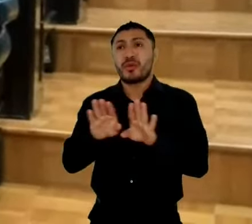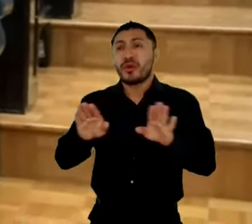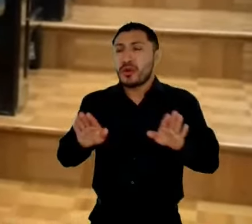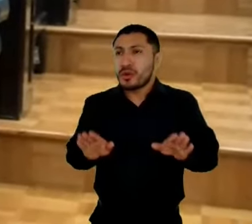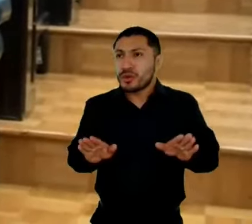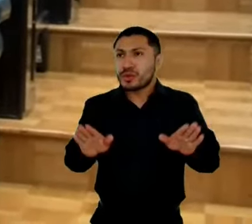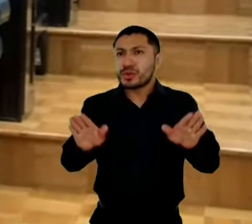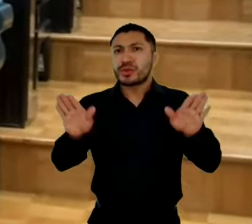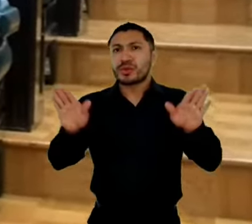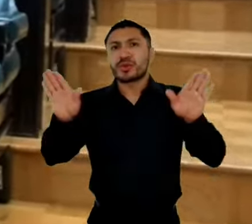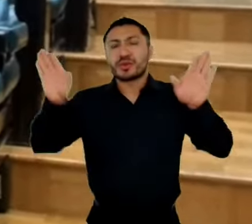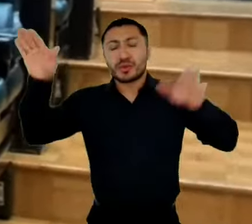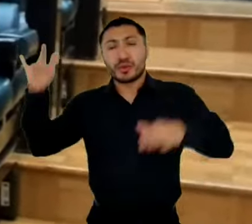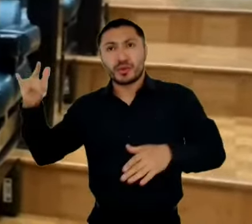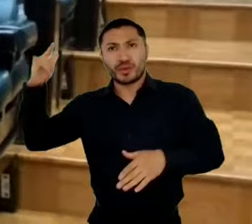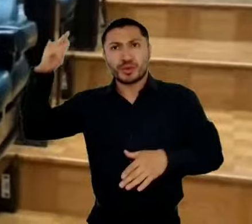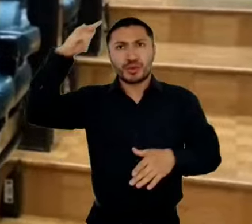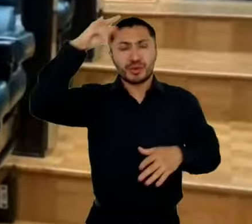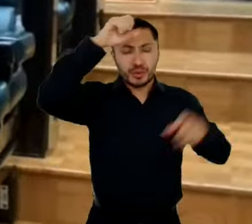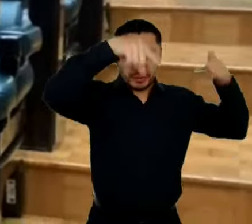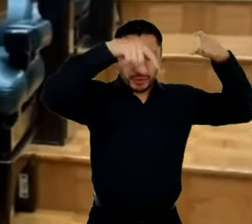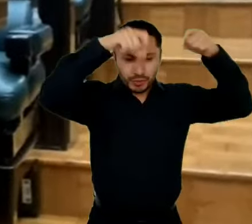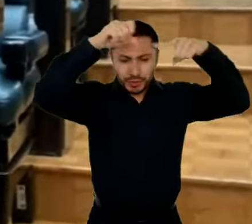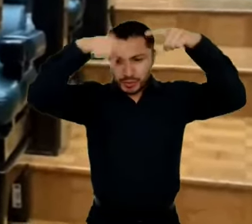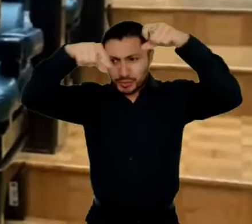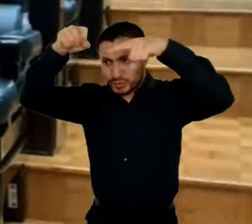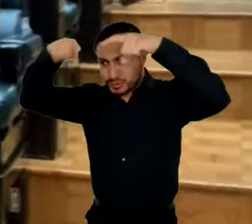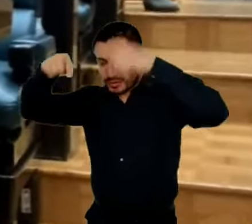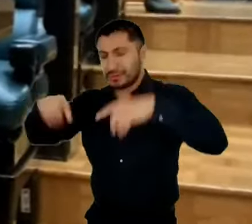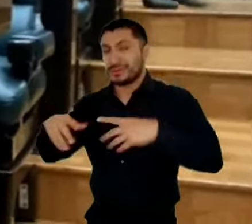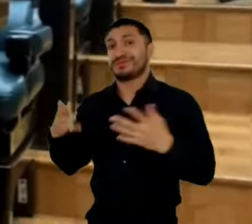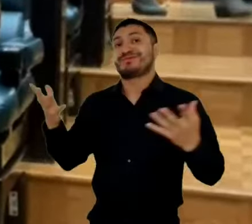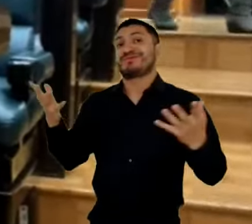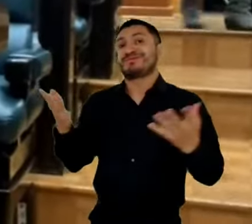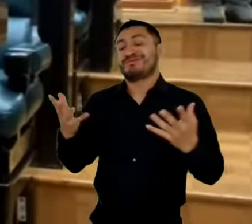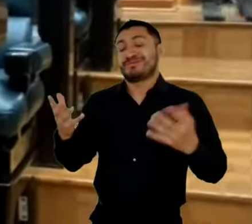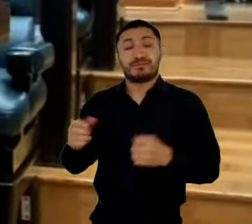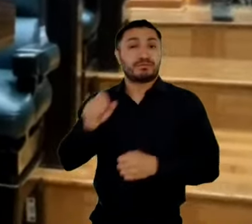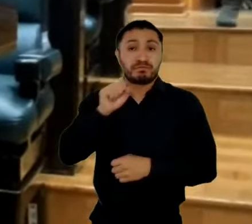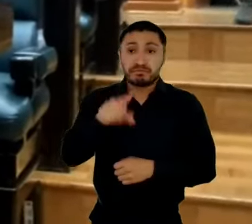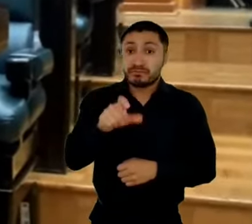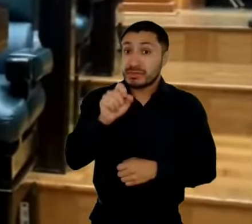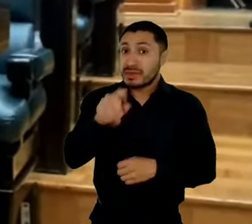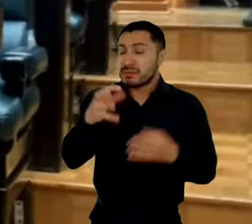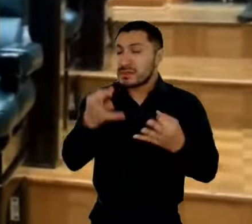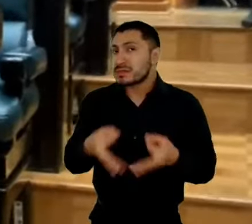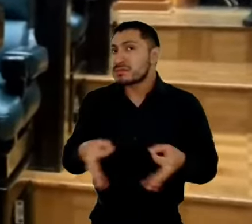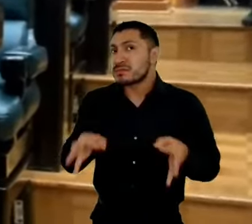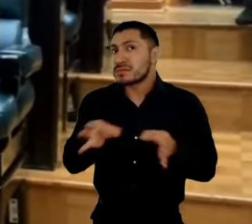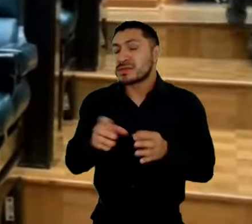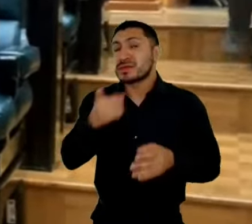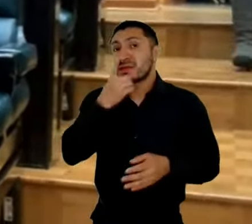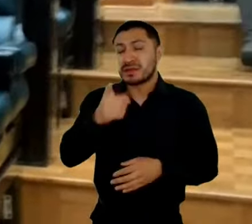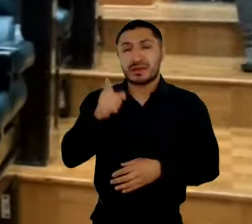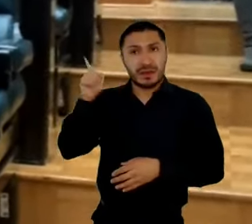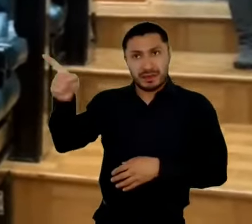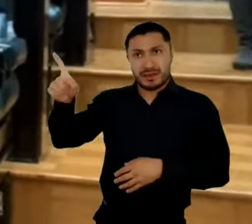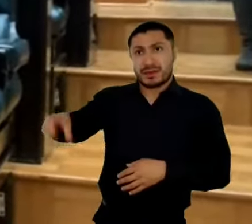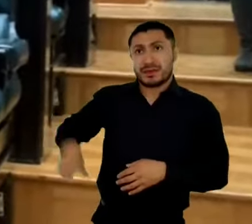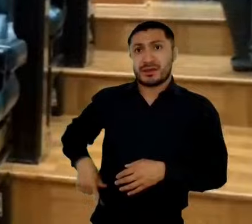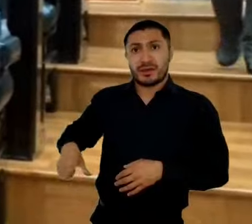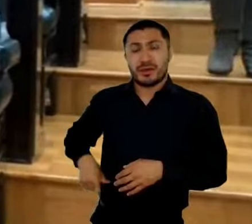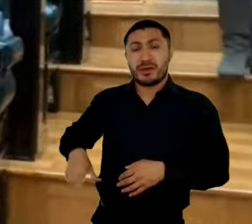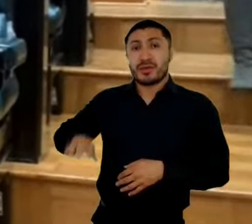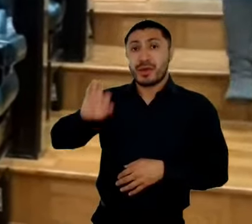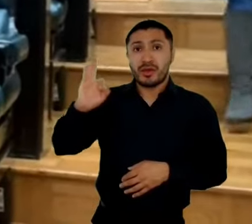se realizan y que también aquí hacemos un llamado al gobierno federal para que vigile esa